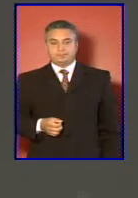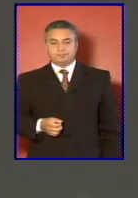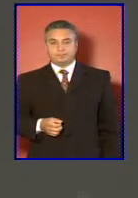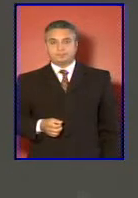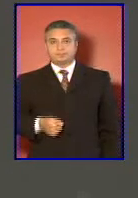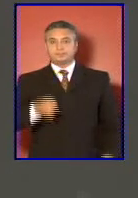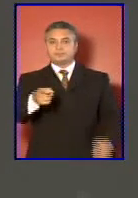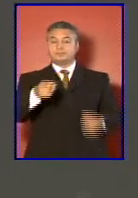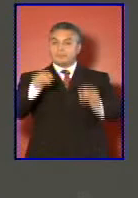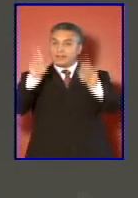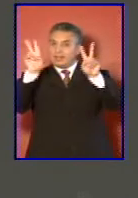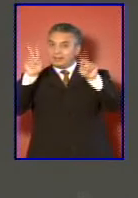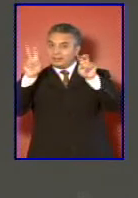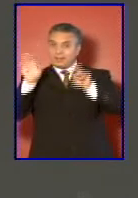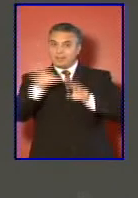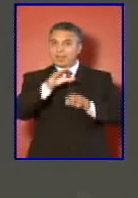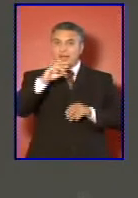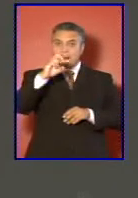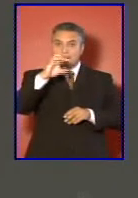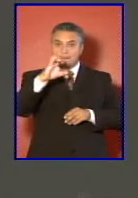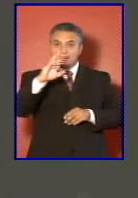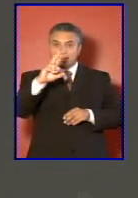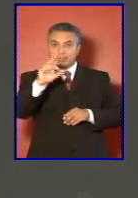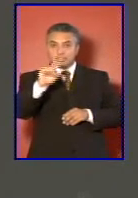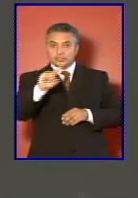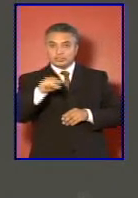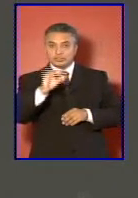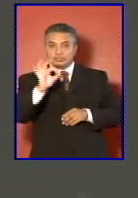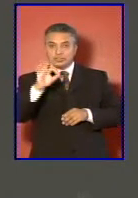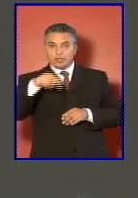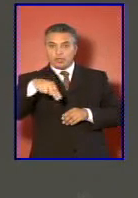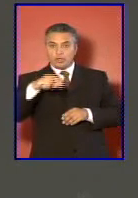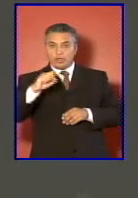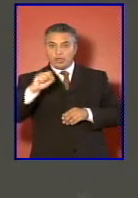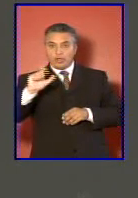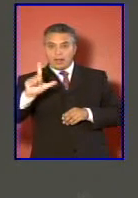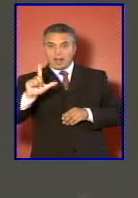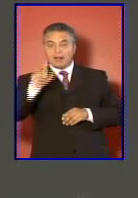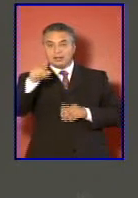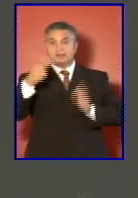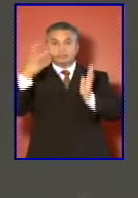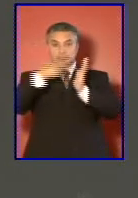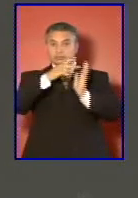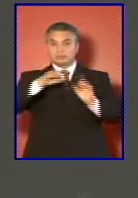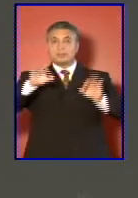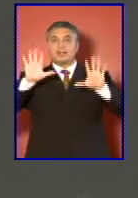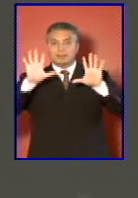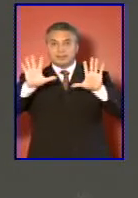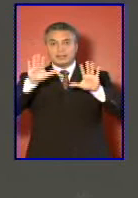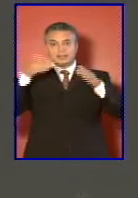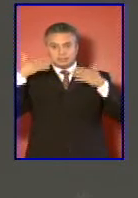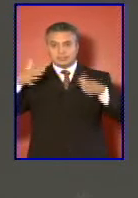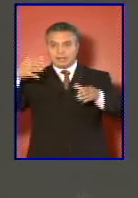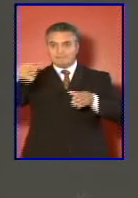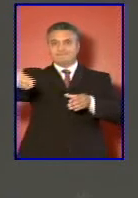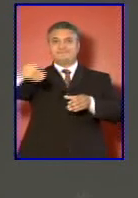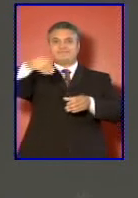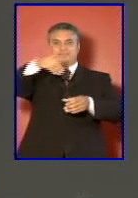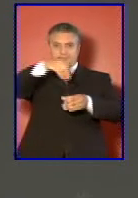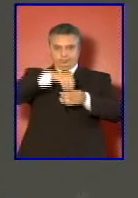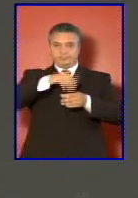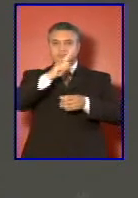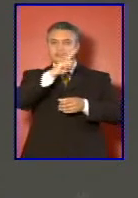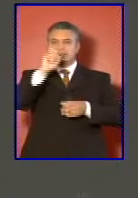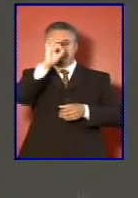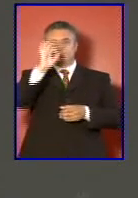En el ámbito del personal el 2010 se logró la plena incorporación de la mujer en las Fuerzas